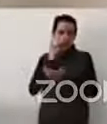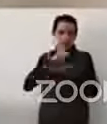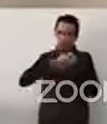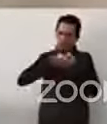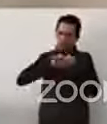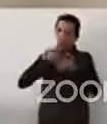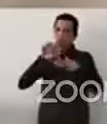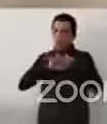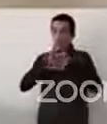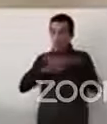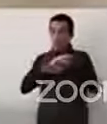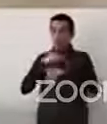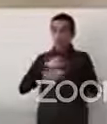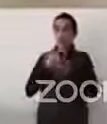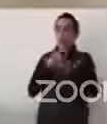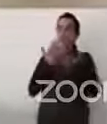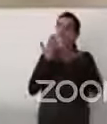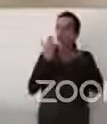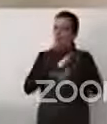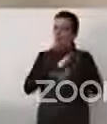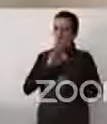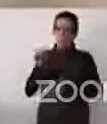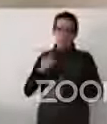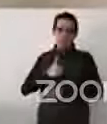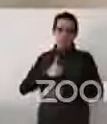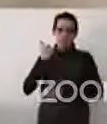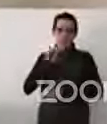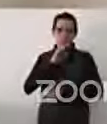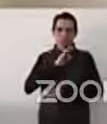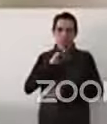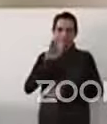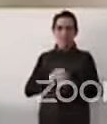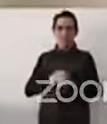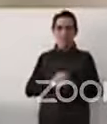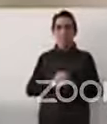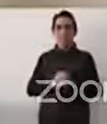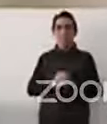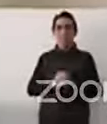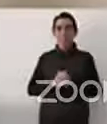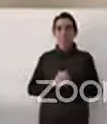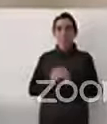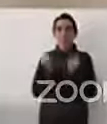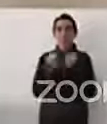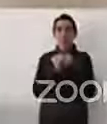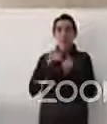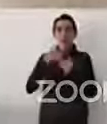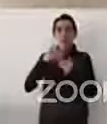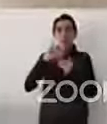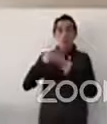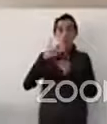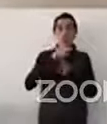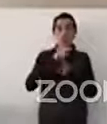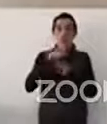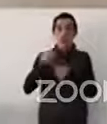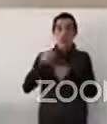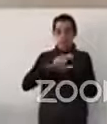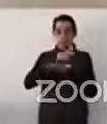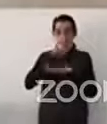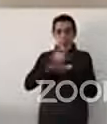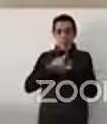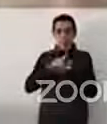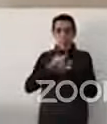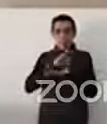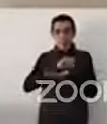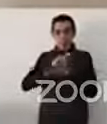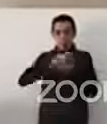y que incluso les va dar más fuerza cuando elaboren su política pública, porque no es algo que ustedes inventaron, es algo